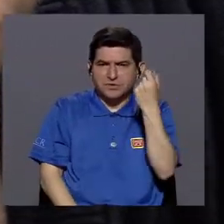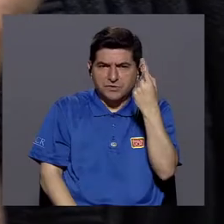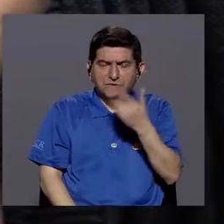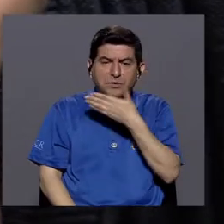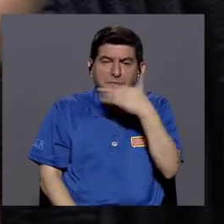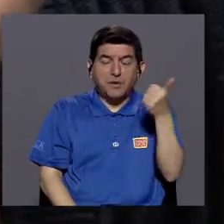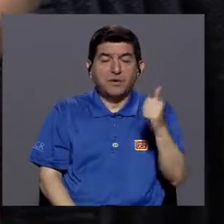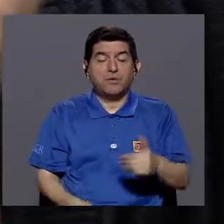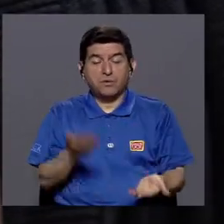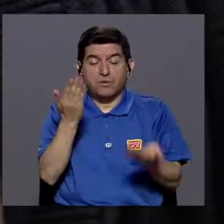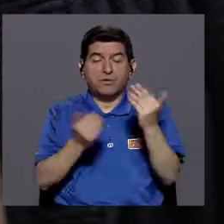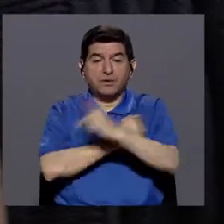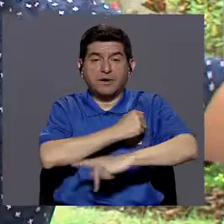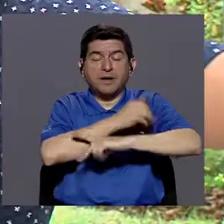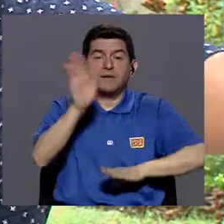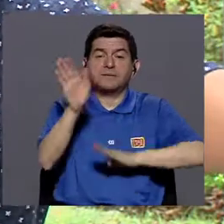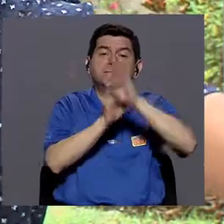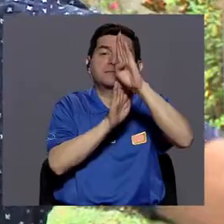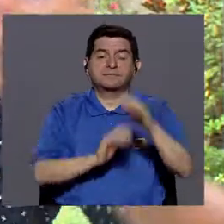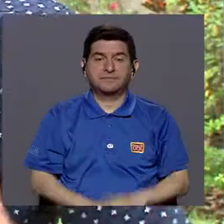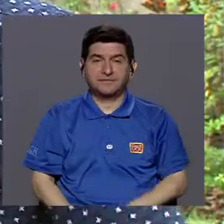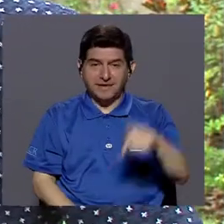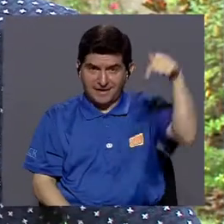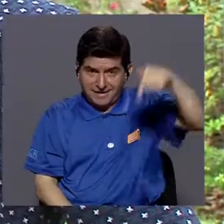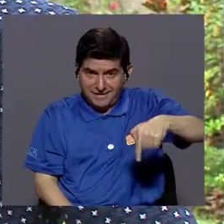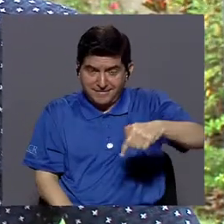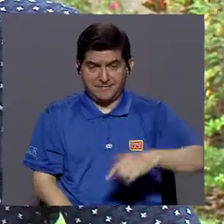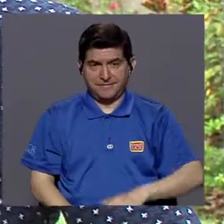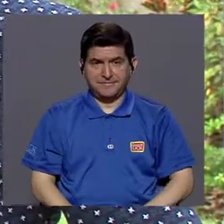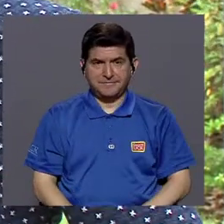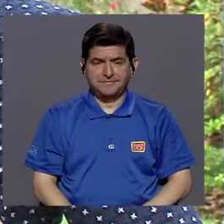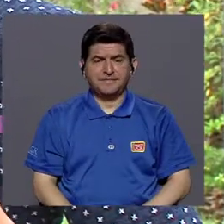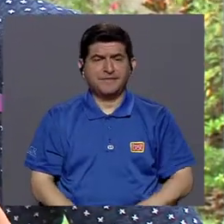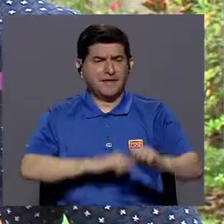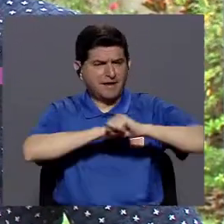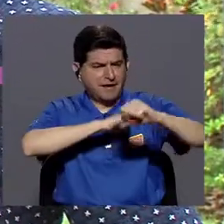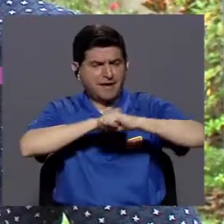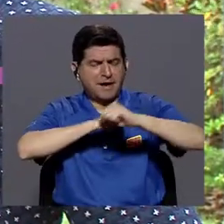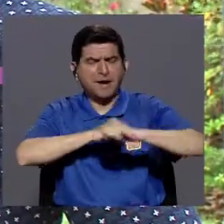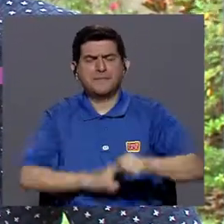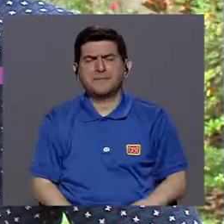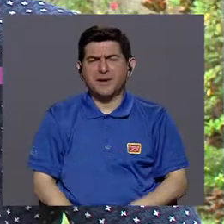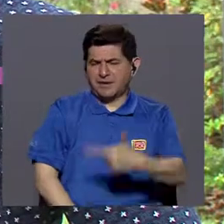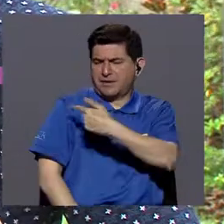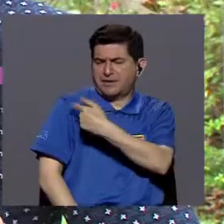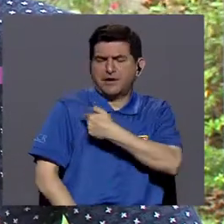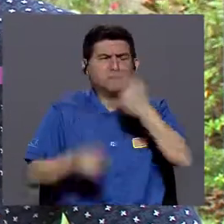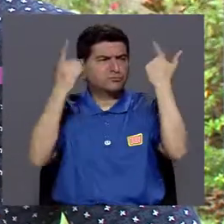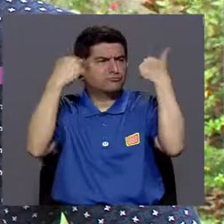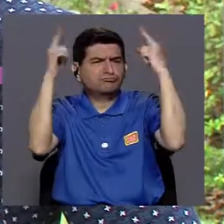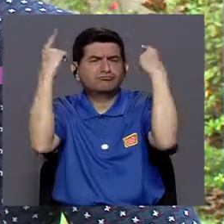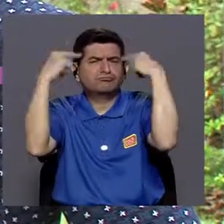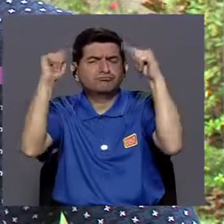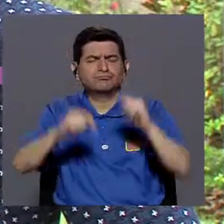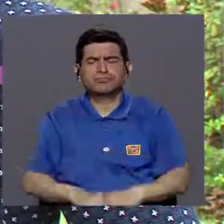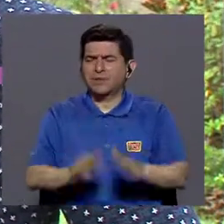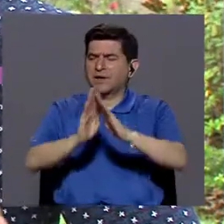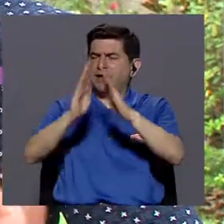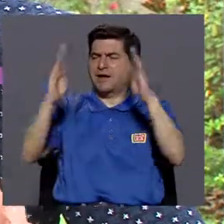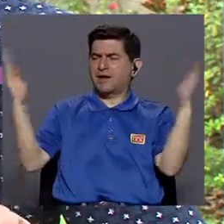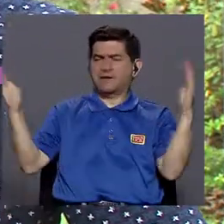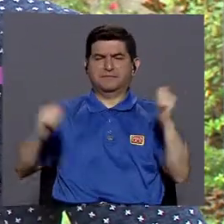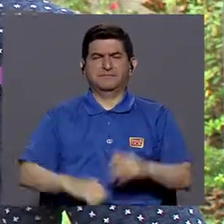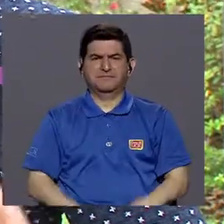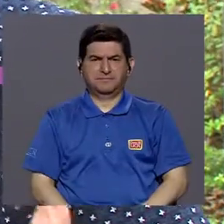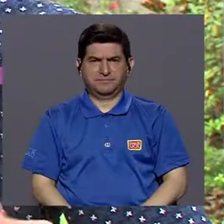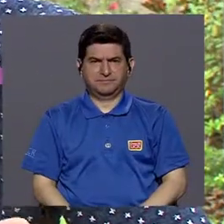desarrollo quizá entendemos de una forma mejor que en países desarrollados. ¿Verdad? Porque aquí, digamos, las campañas de vacunación han sido muy